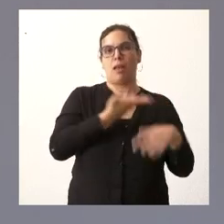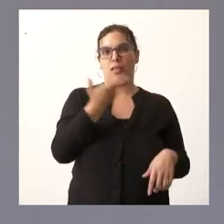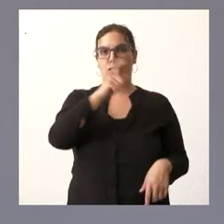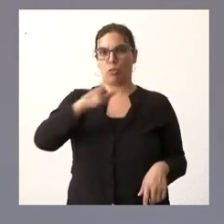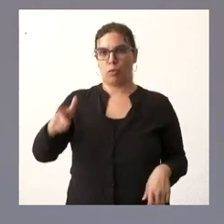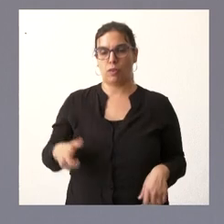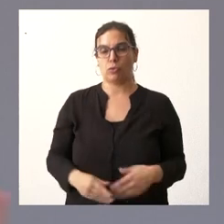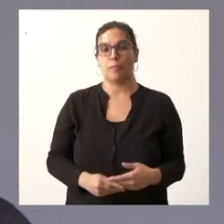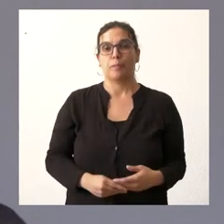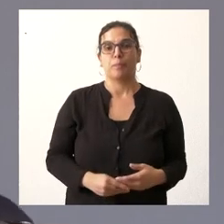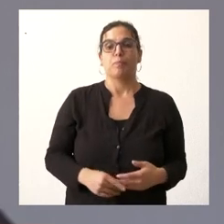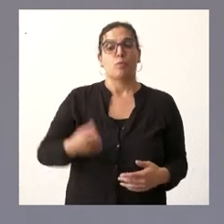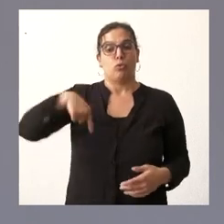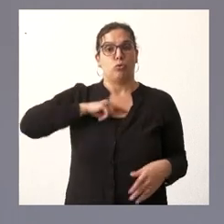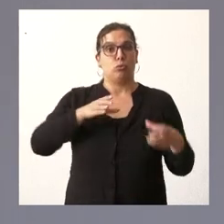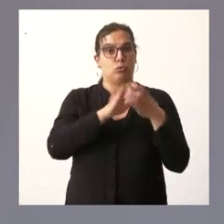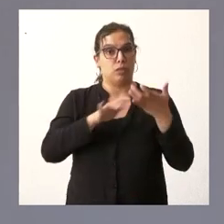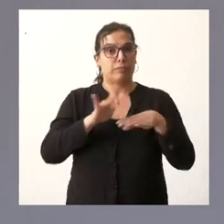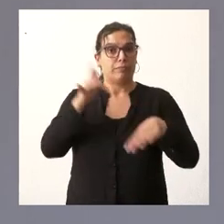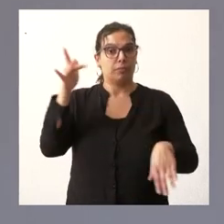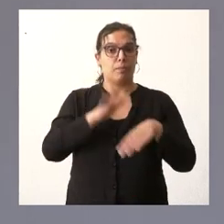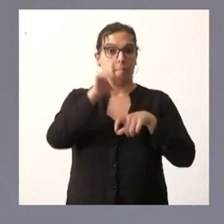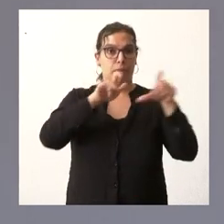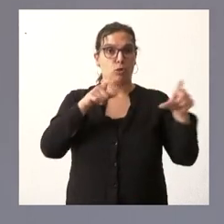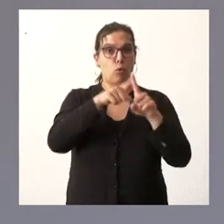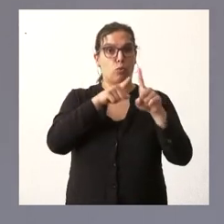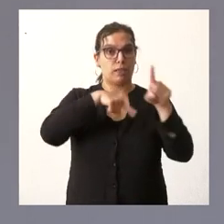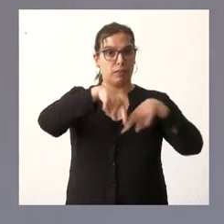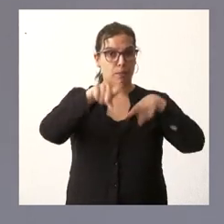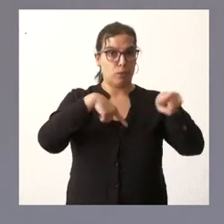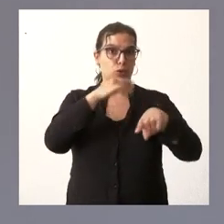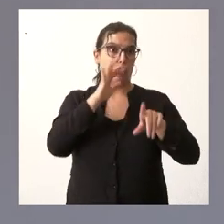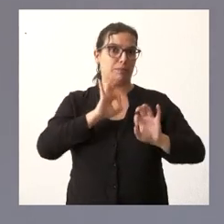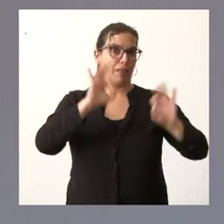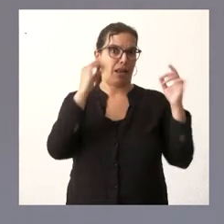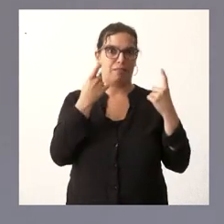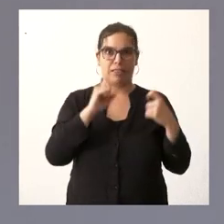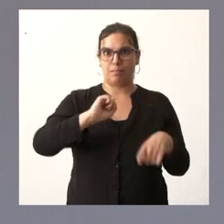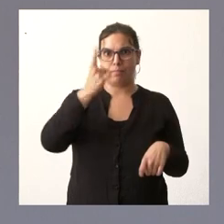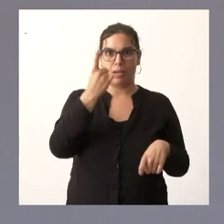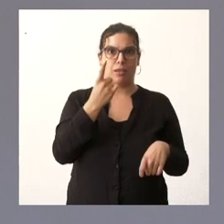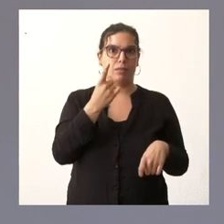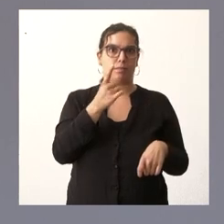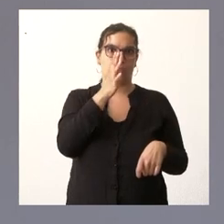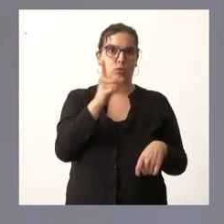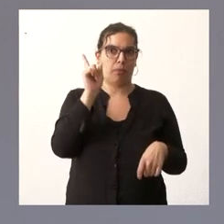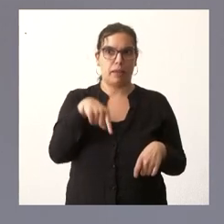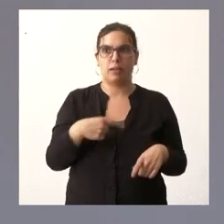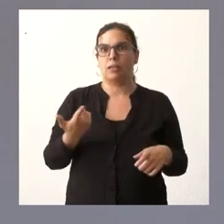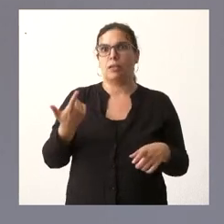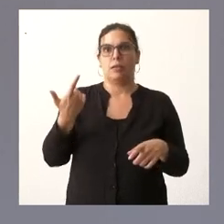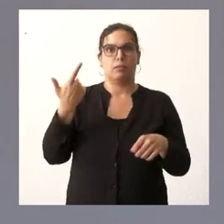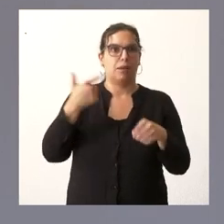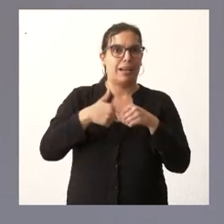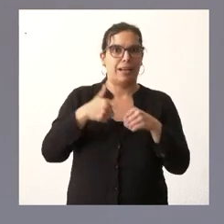teniendo sensibilidad hacia las personas que usan este transporte especialmente ahora que es más necesario el transporte público como consecuencia del incremento